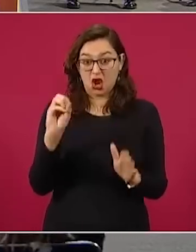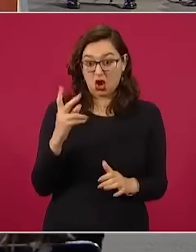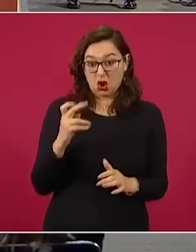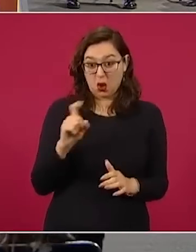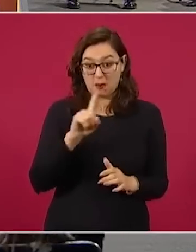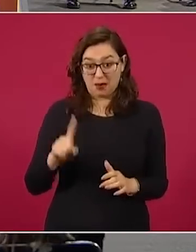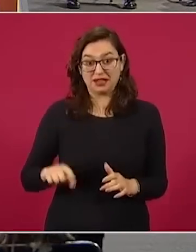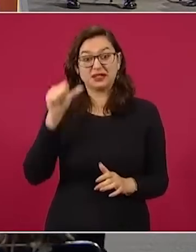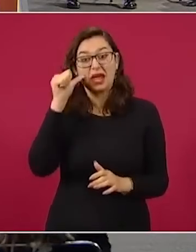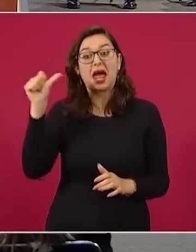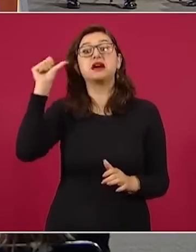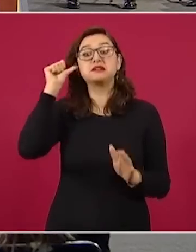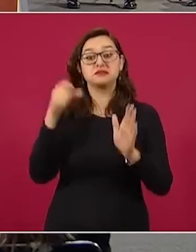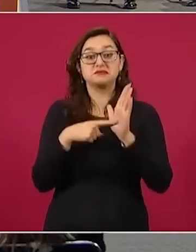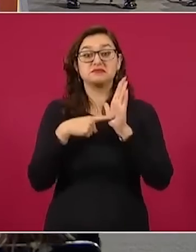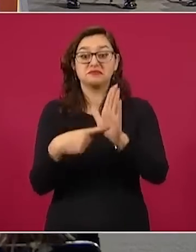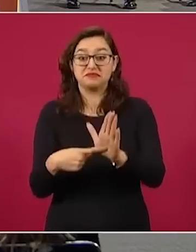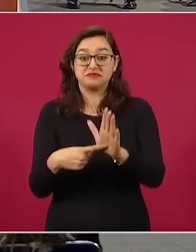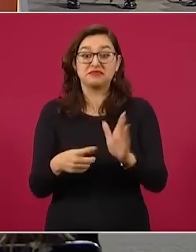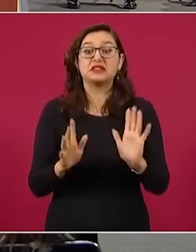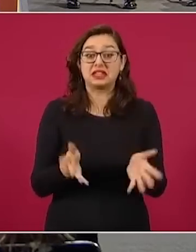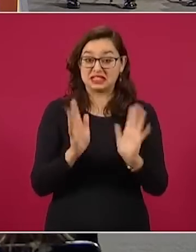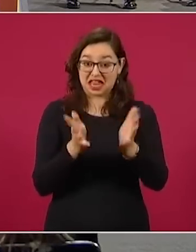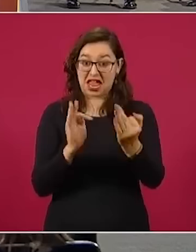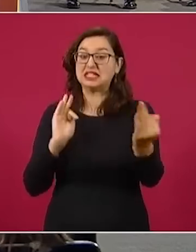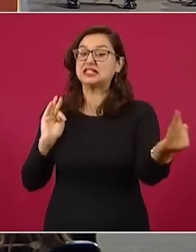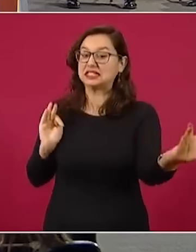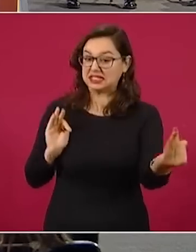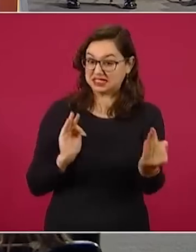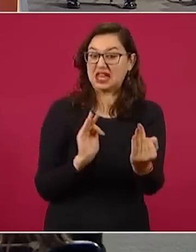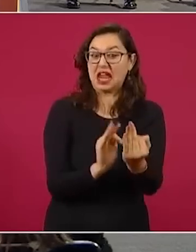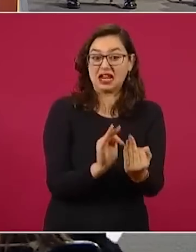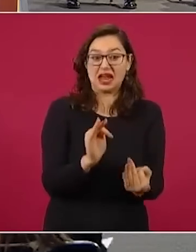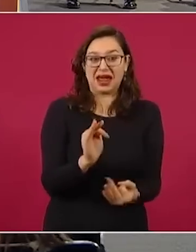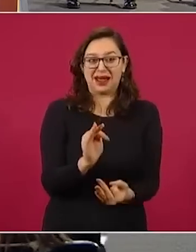Que por cierto se le están acabando sus días al señor López.